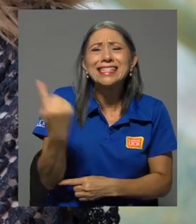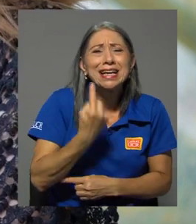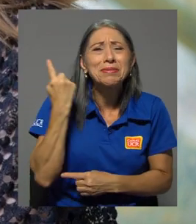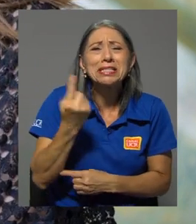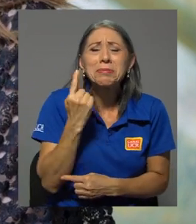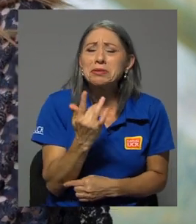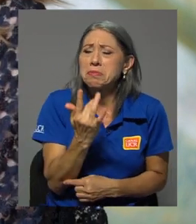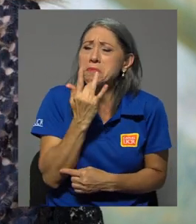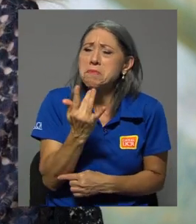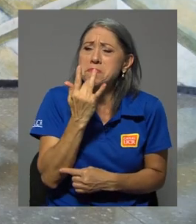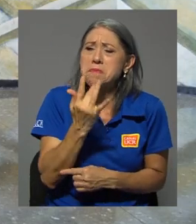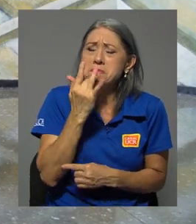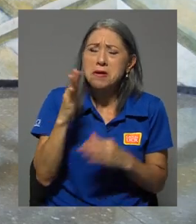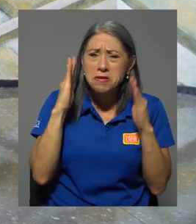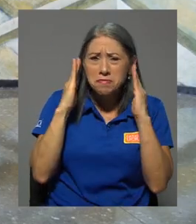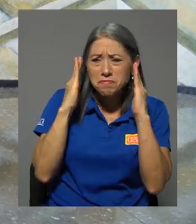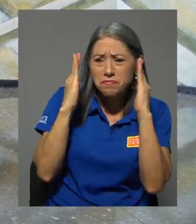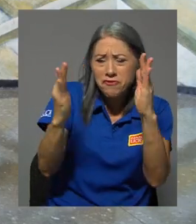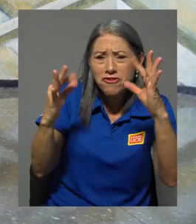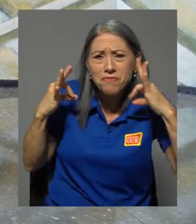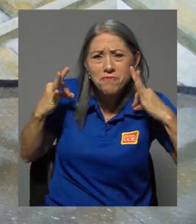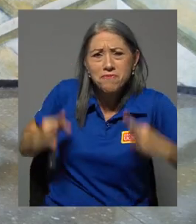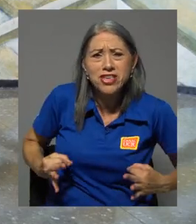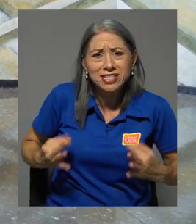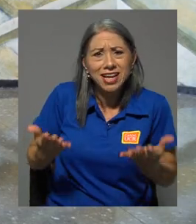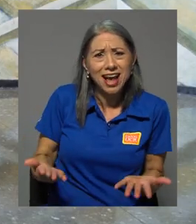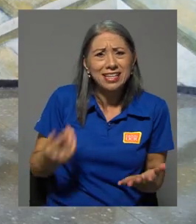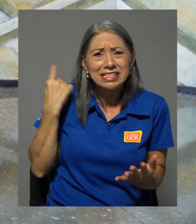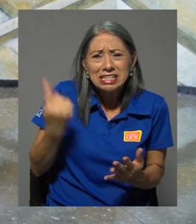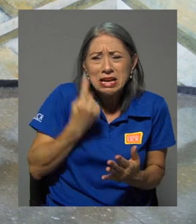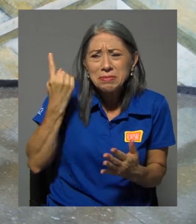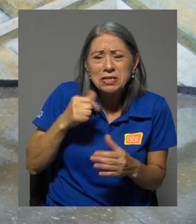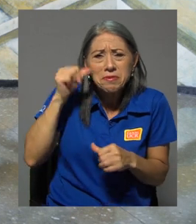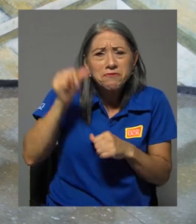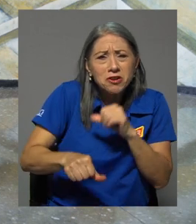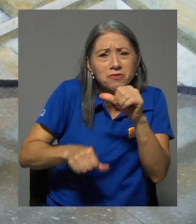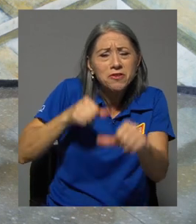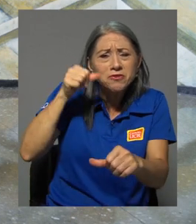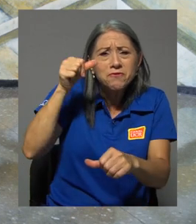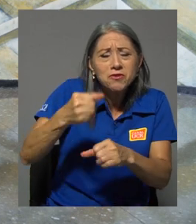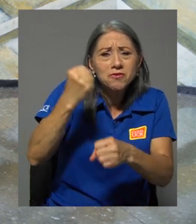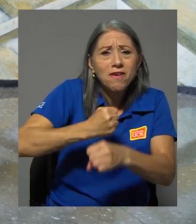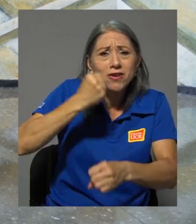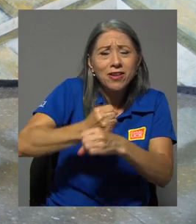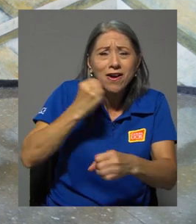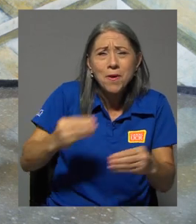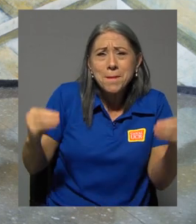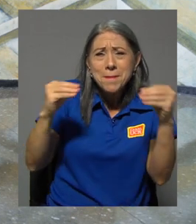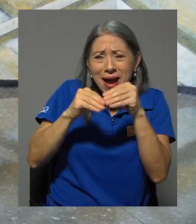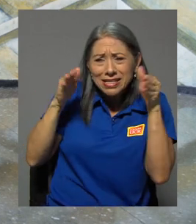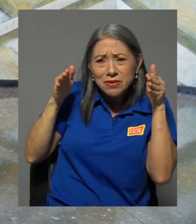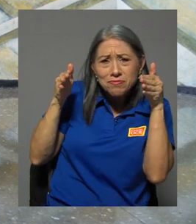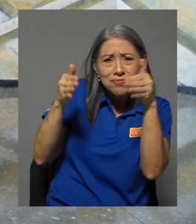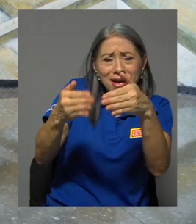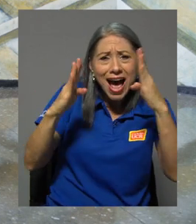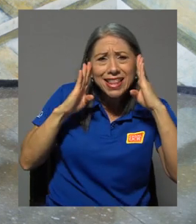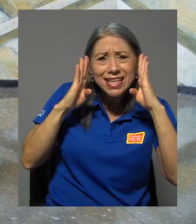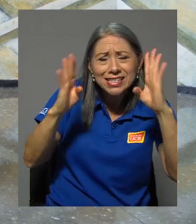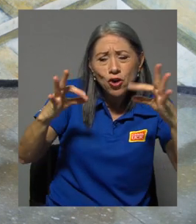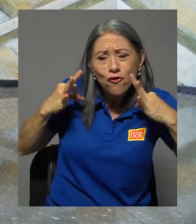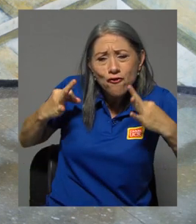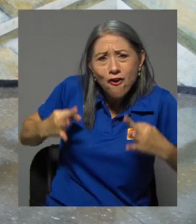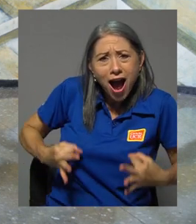la atención de la parte bio, de la parte física y todos los esfuerzos se han orientado mucho más a esa atención